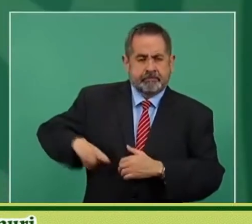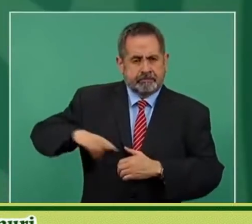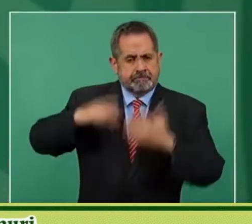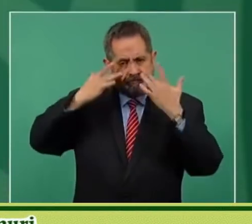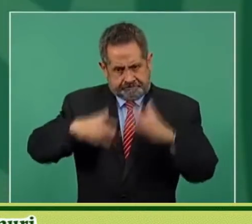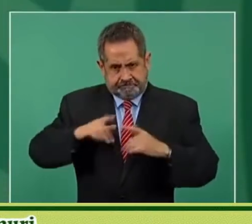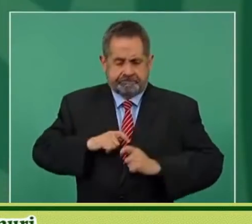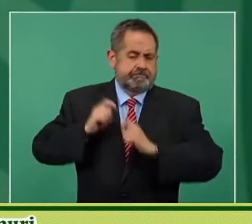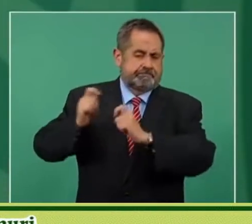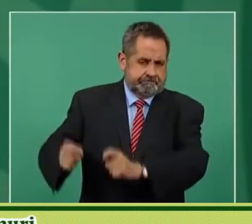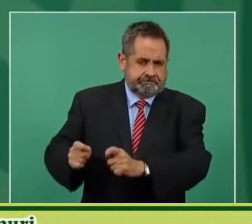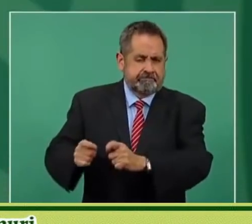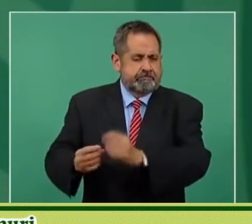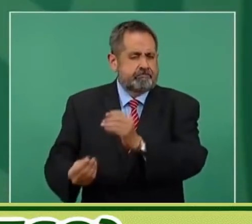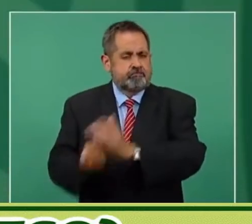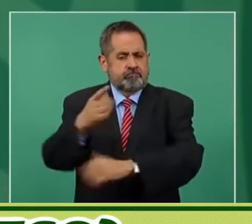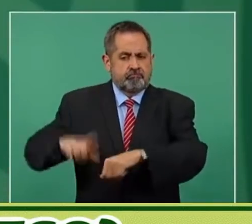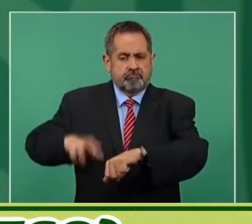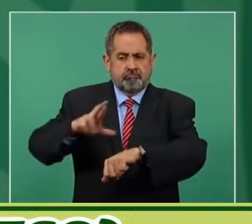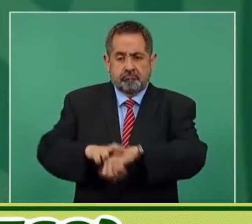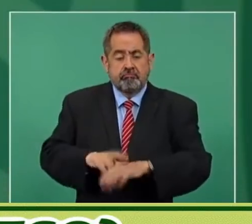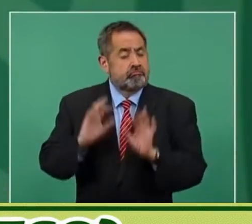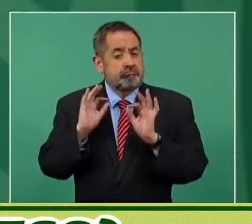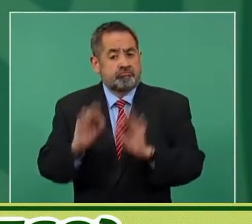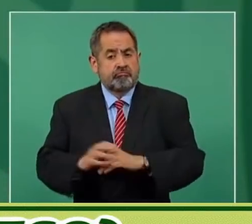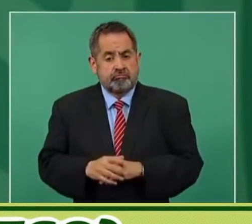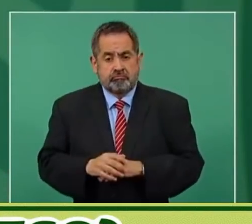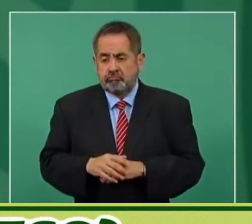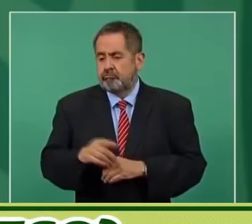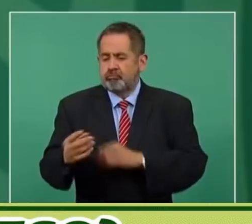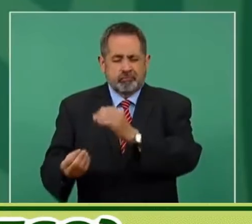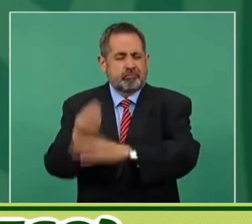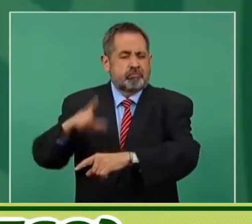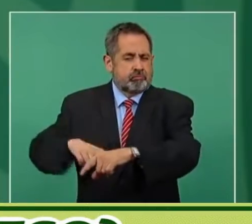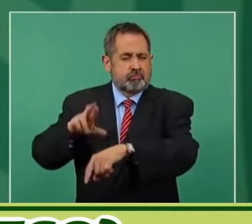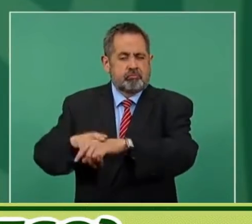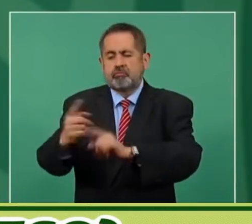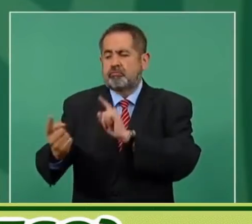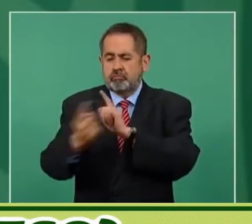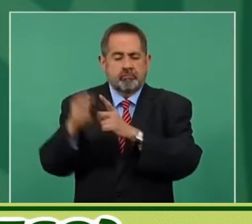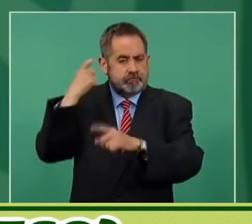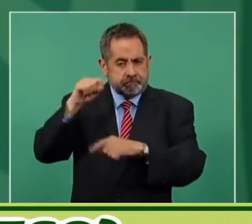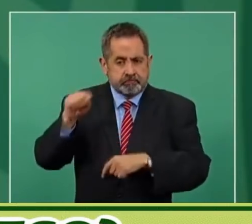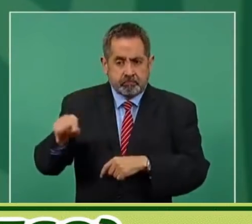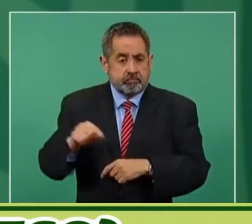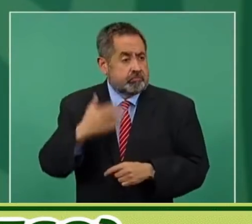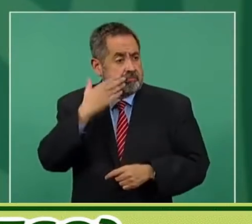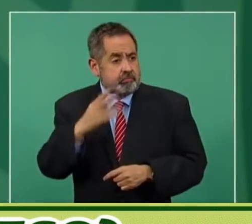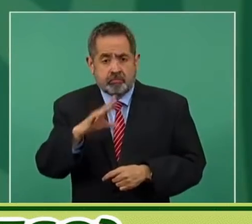entregó al nuevo gobernador de Querétaro,